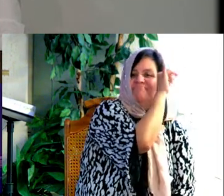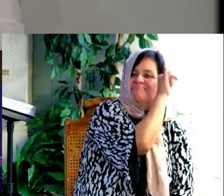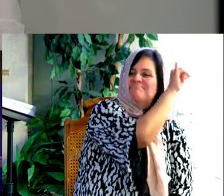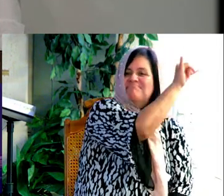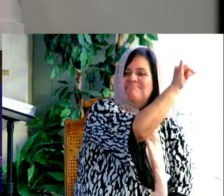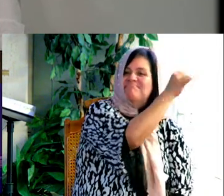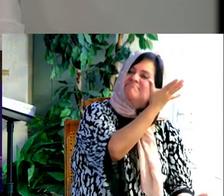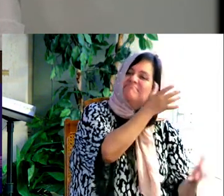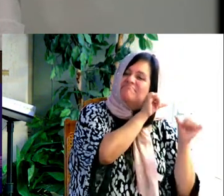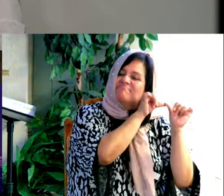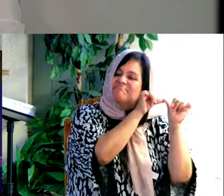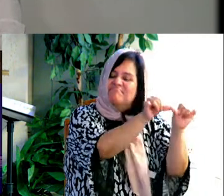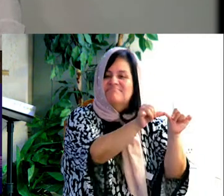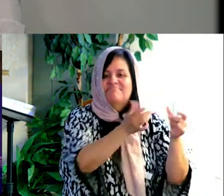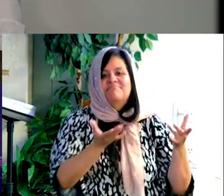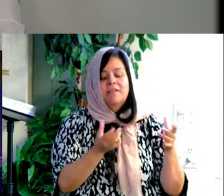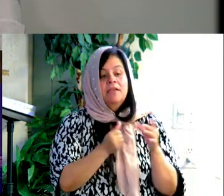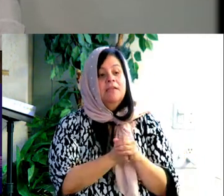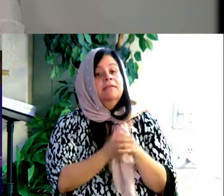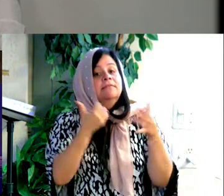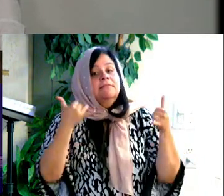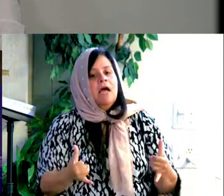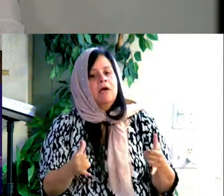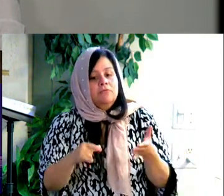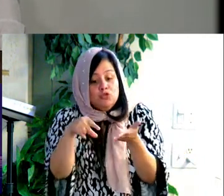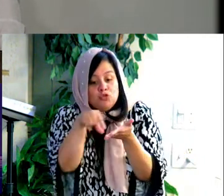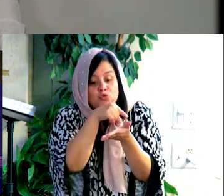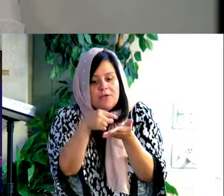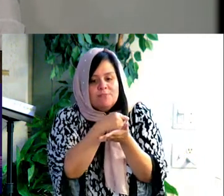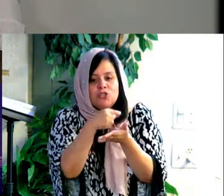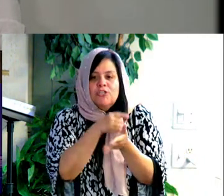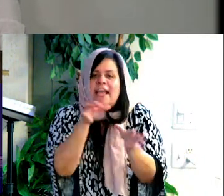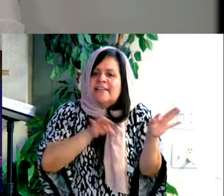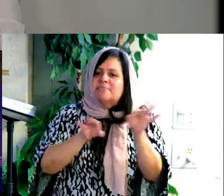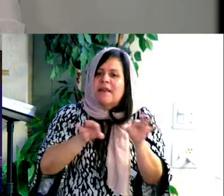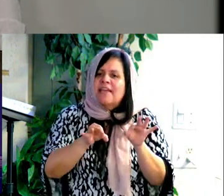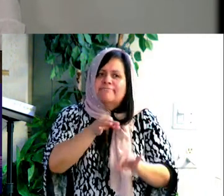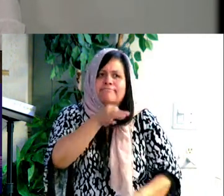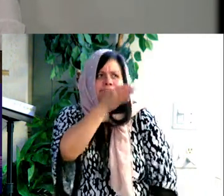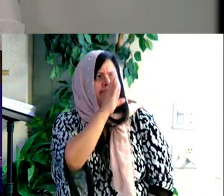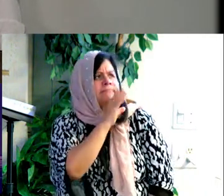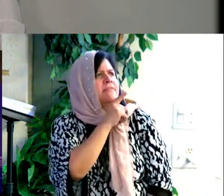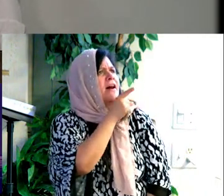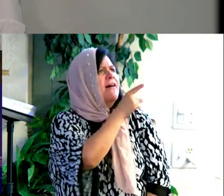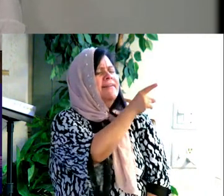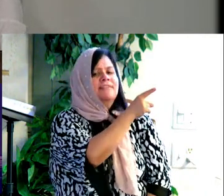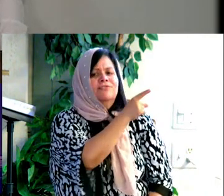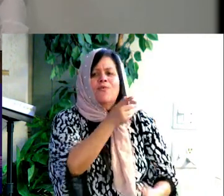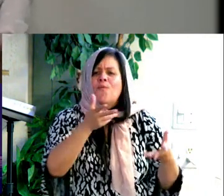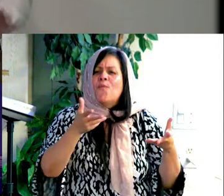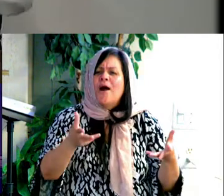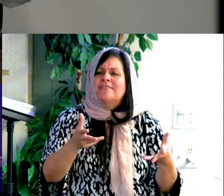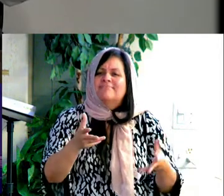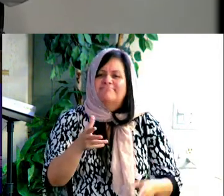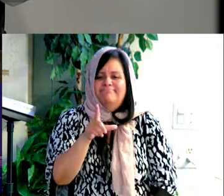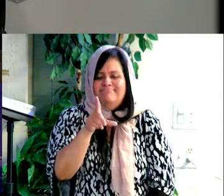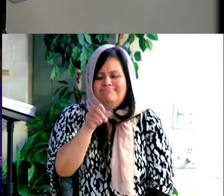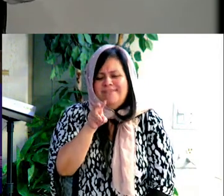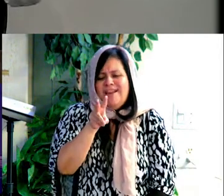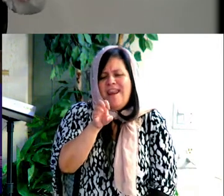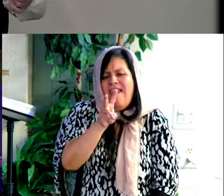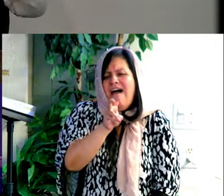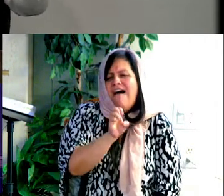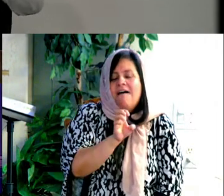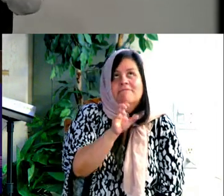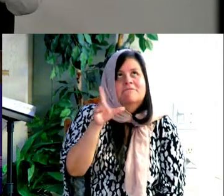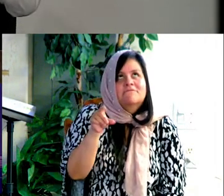tell us that God is love. Y las escrituras sagradas nos dicen que nuestro Señor es amor. So, His love is